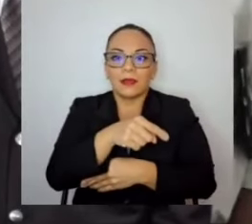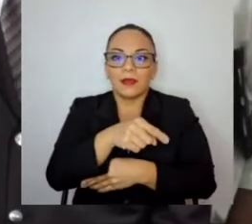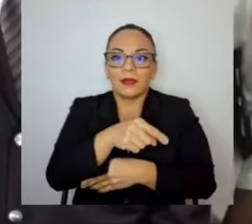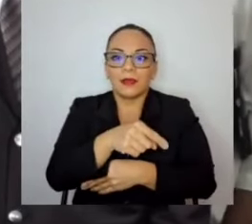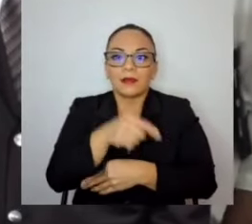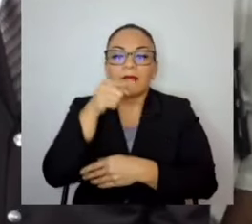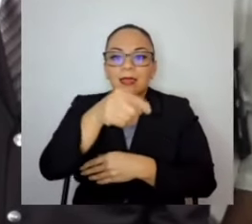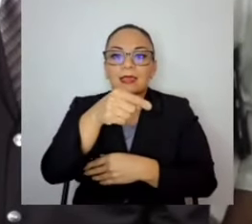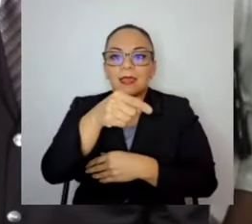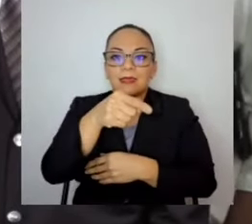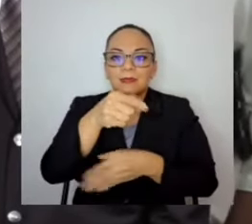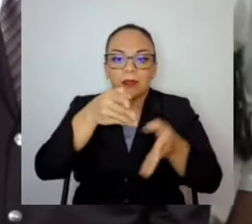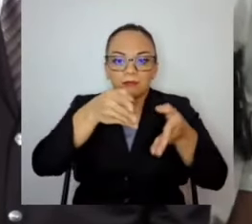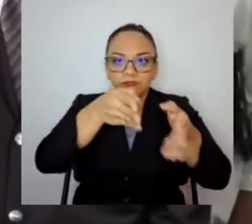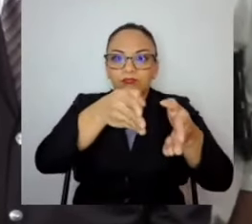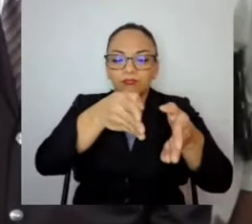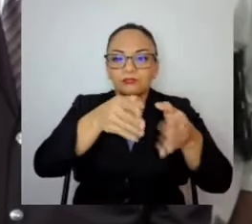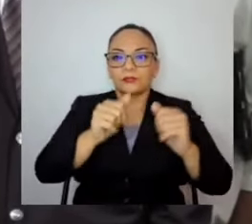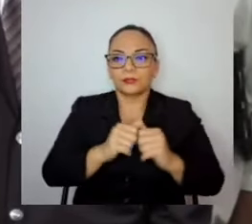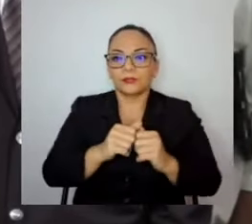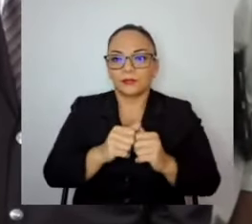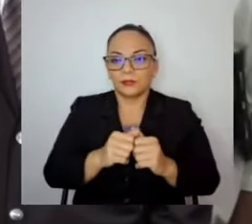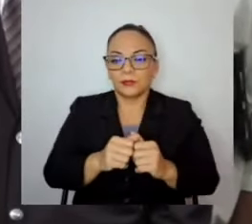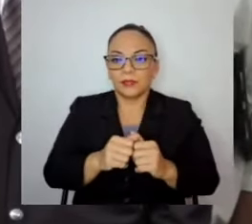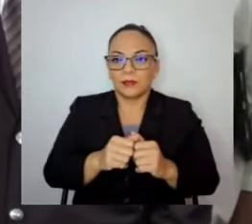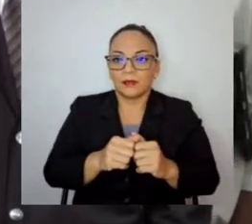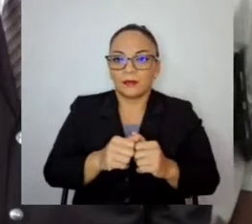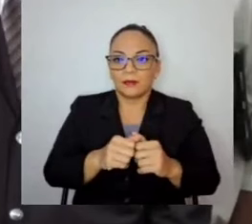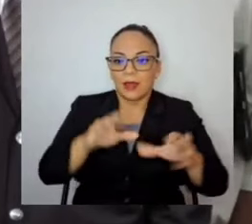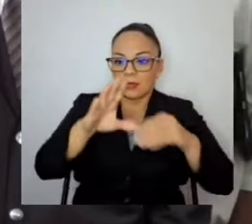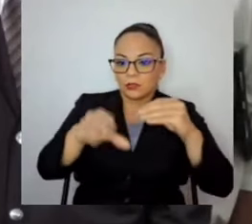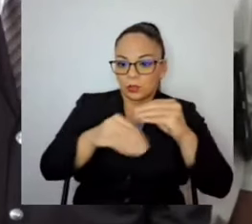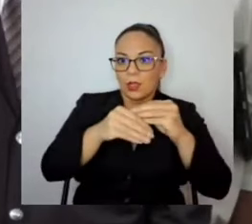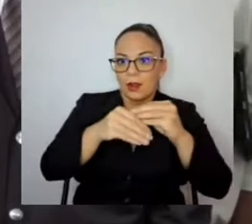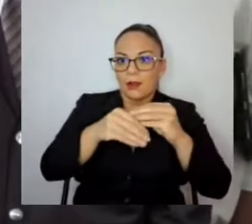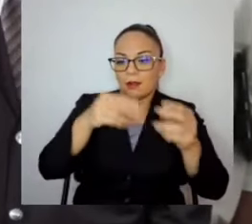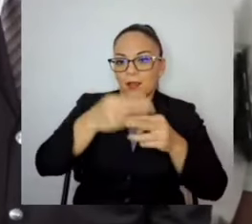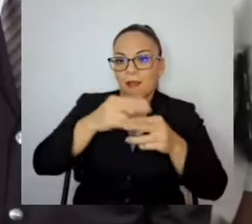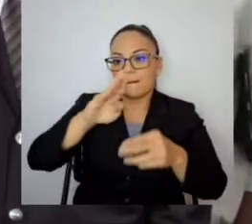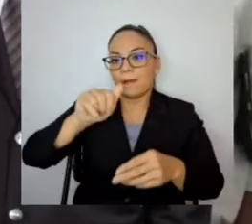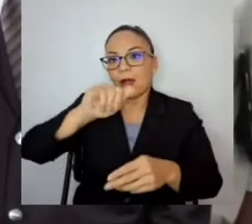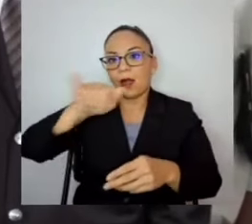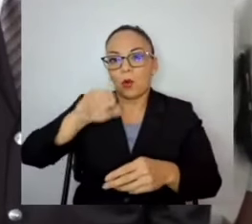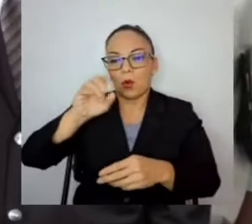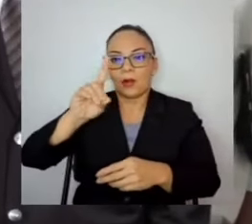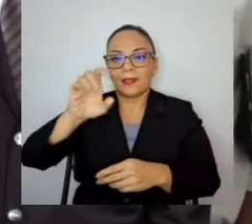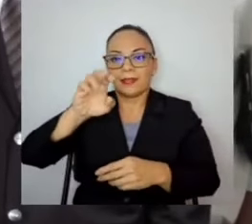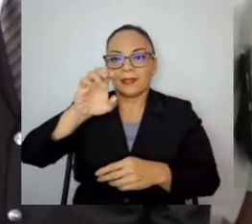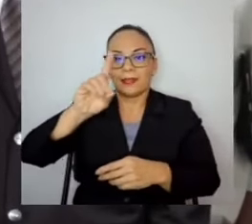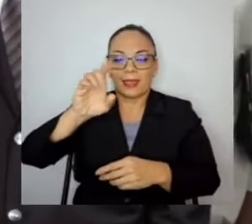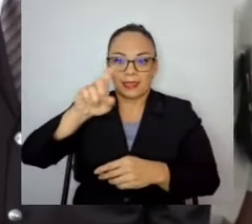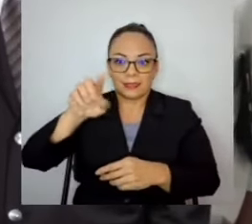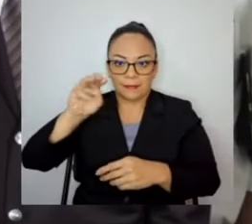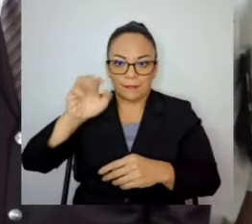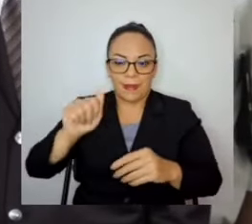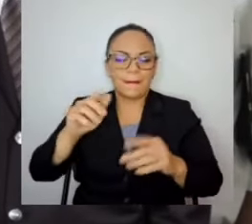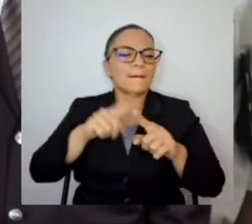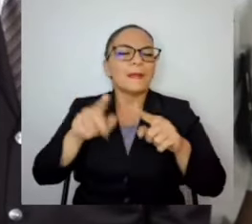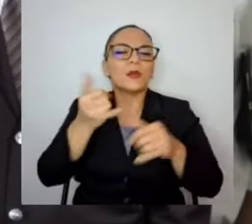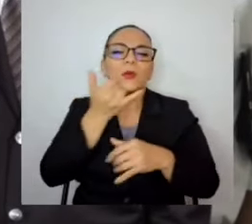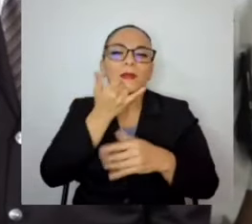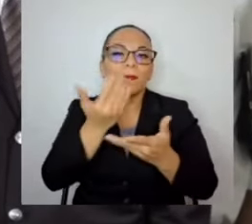ruta adicional del Bajo Lolo de Edma. Pero resulta que el préstamo no